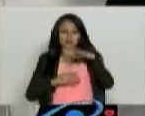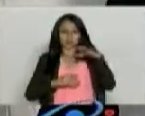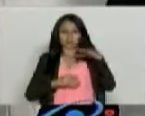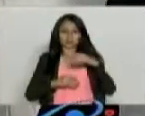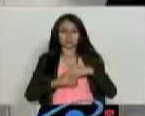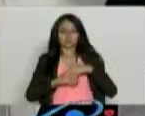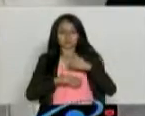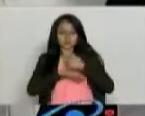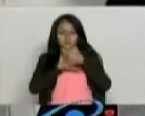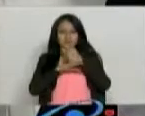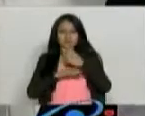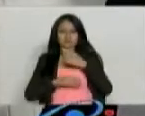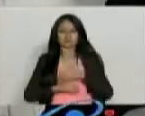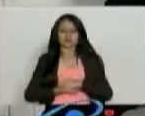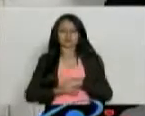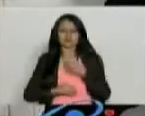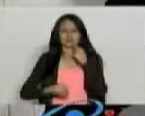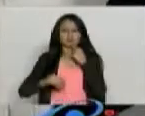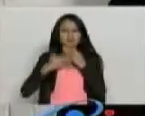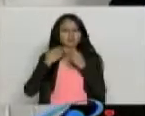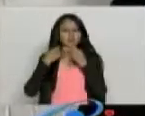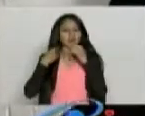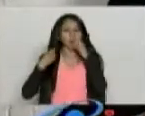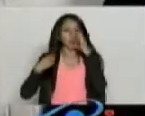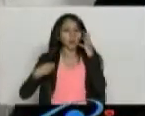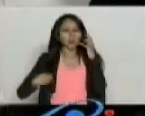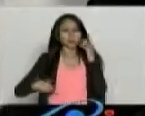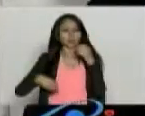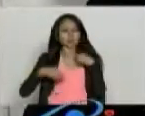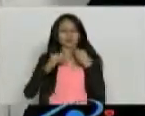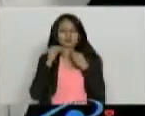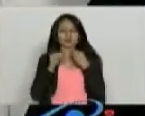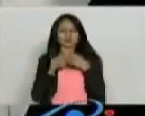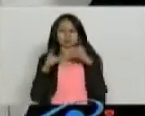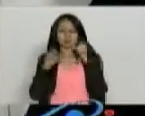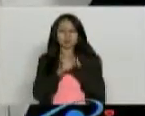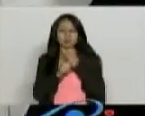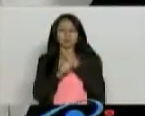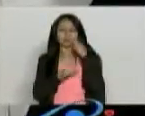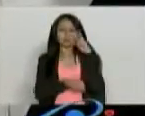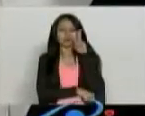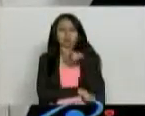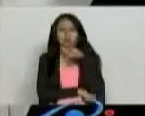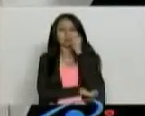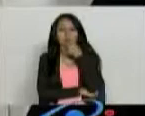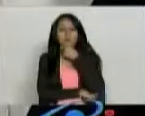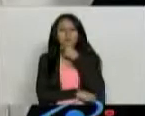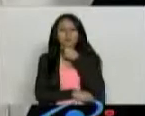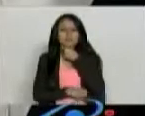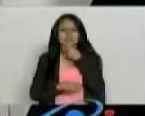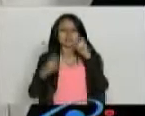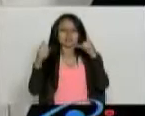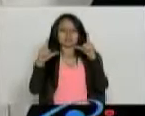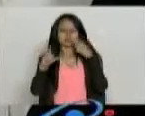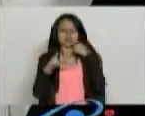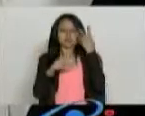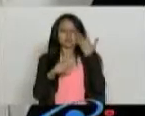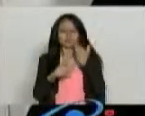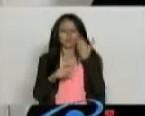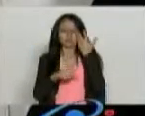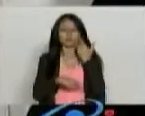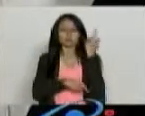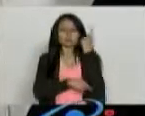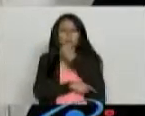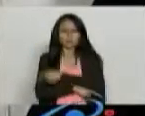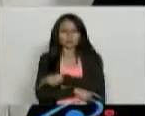momentos laborales él veía mucho noticiero y entró en una depresión severa. Y como él,